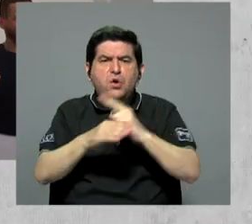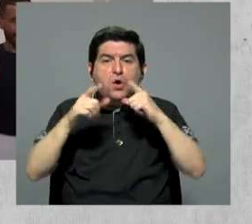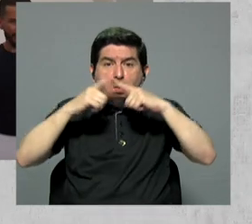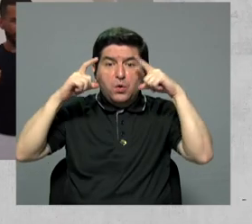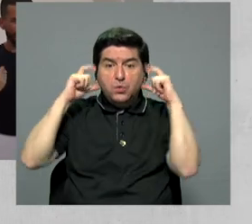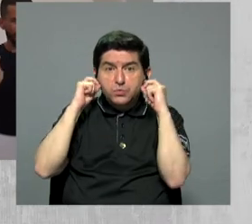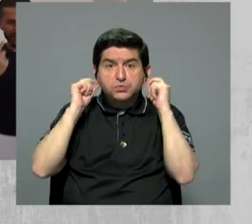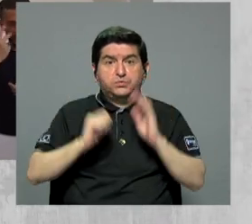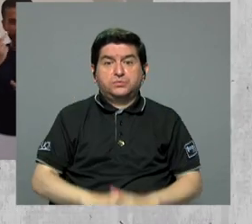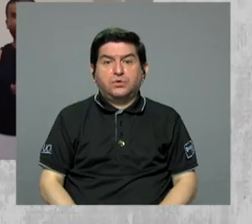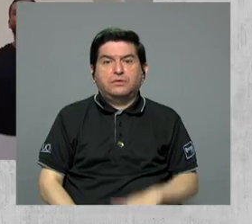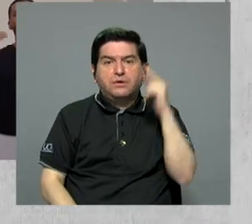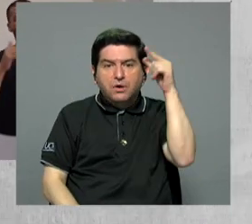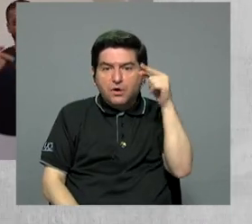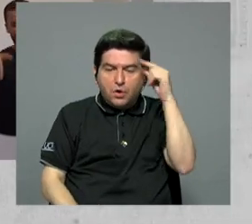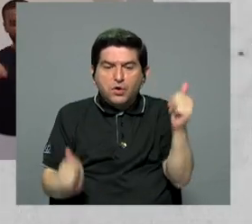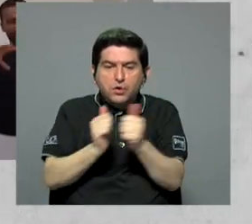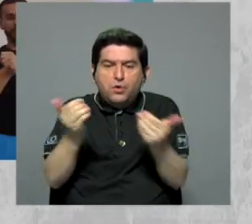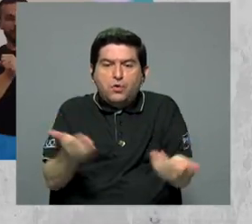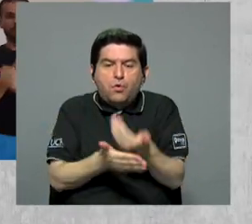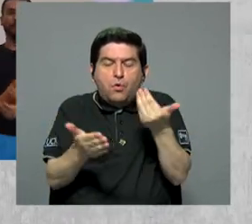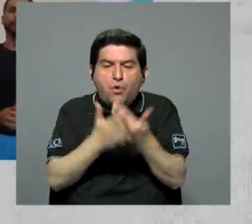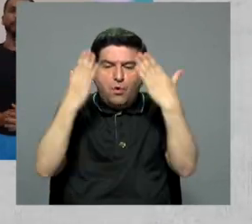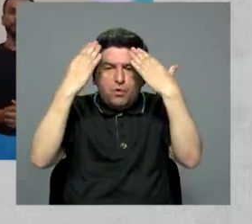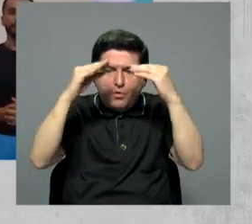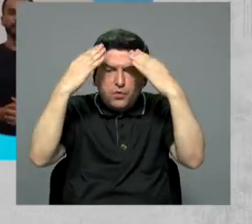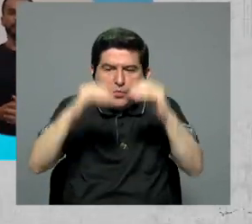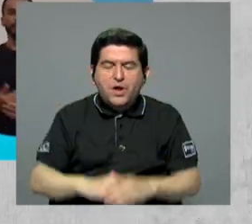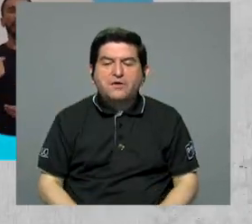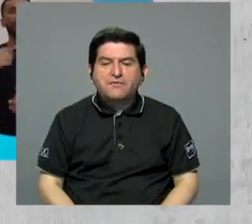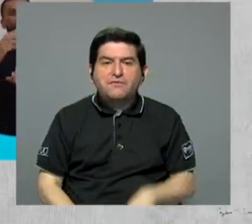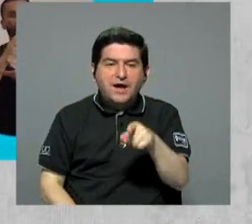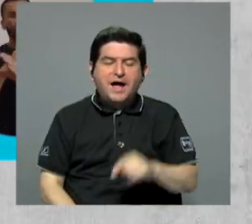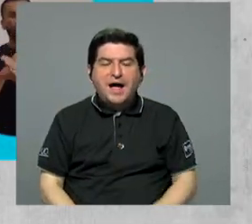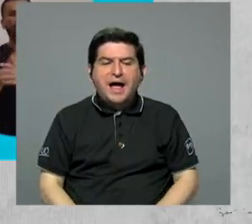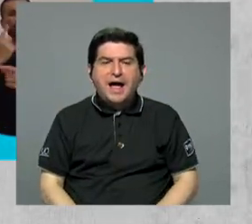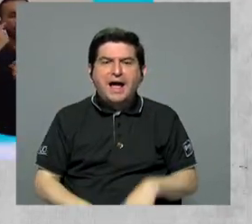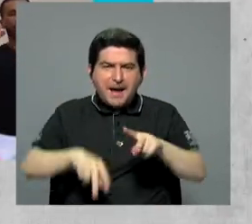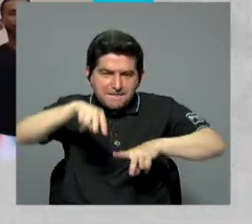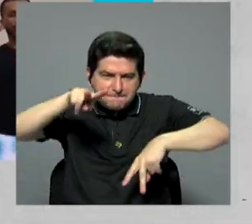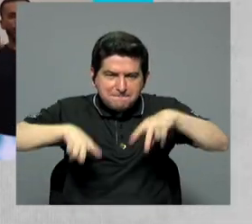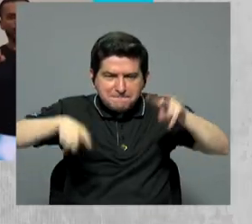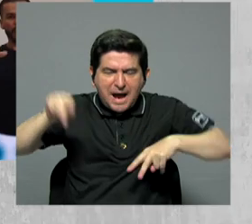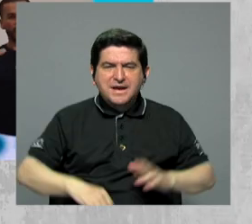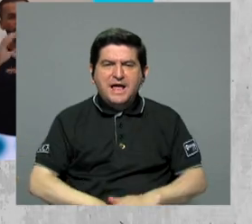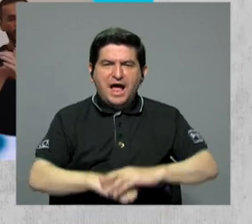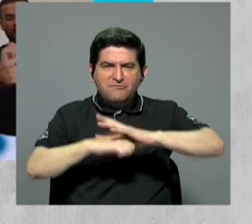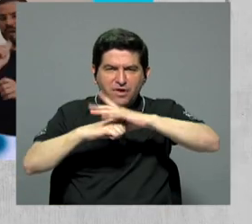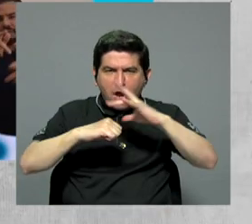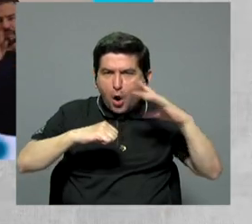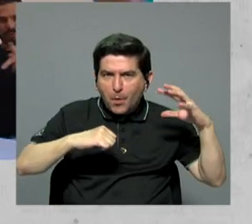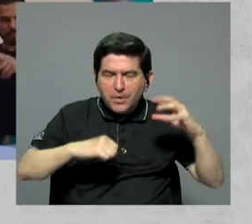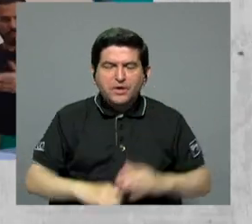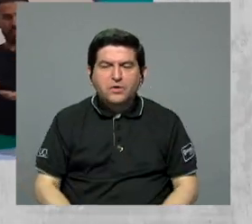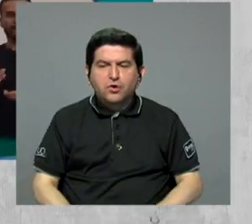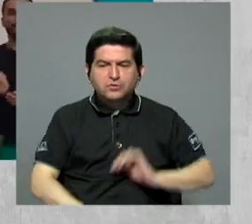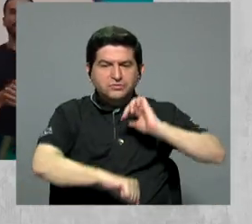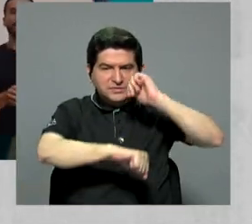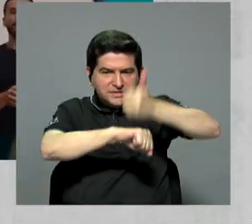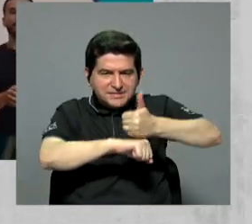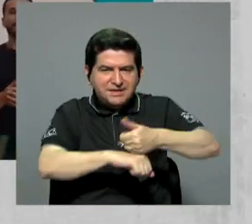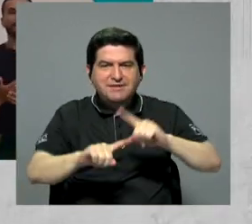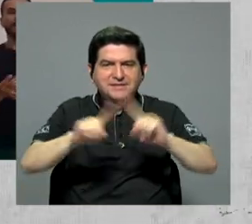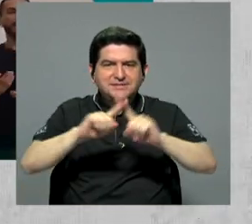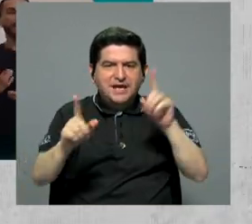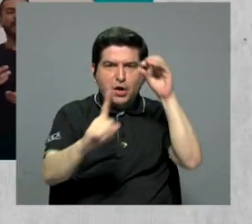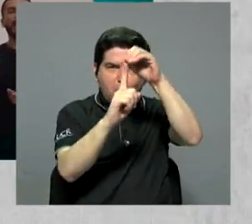mascarillas. Entonces, pues obviamente con los datos nuevos que tiene la variable Omicron, la variante Omicron de la pandemia, pues hay que ver si se replantean esos